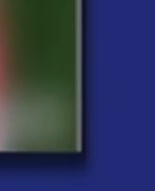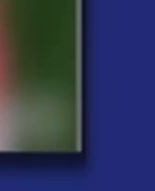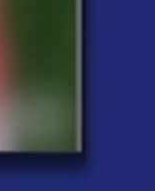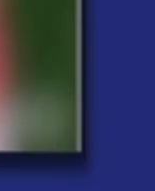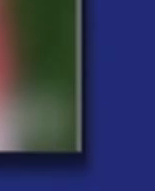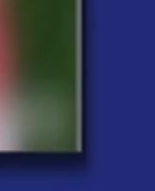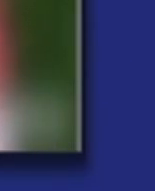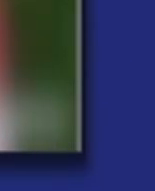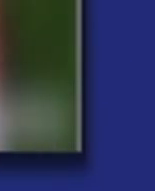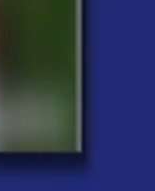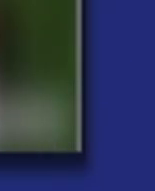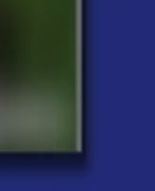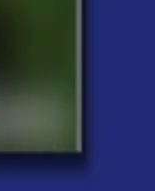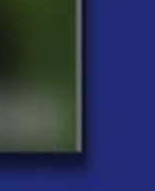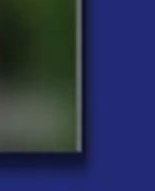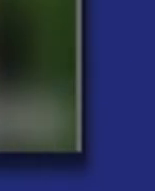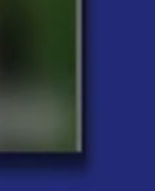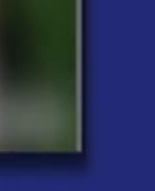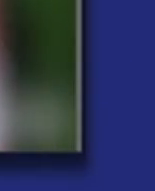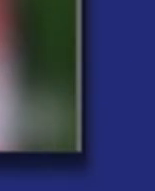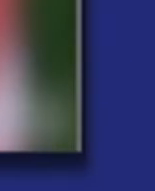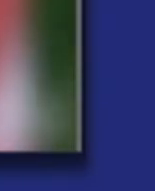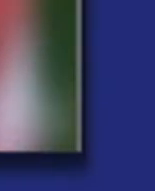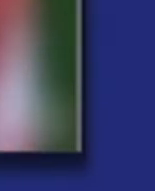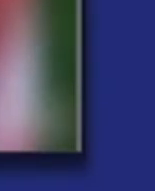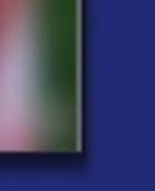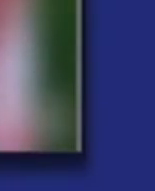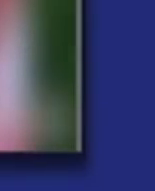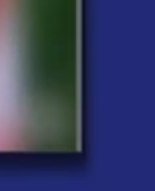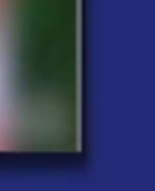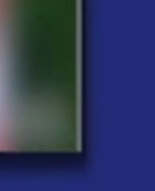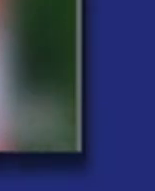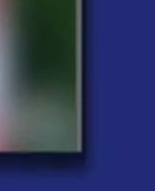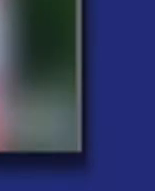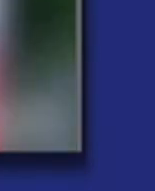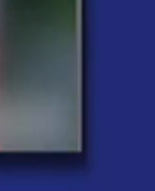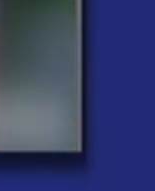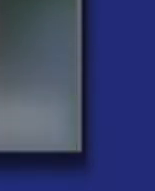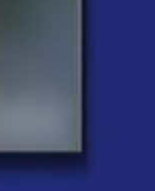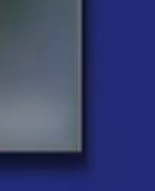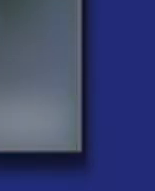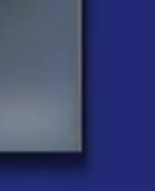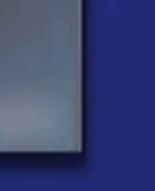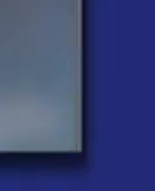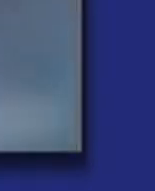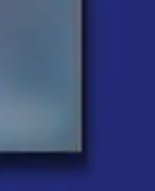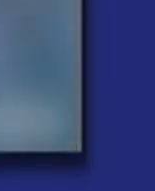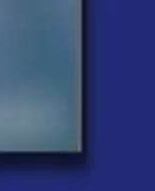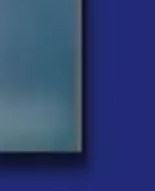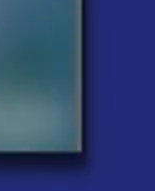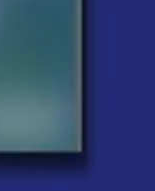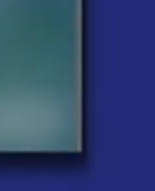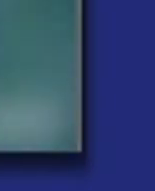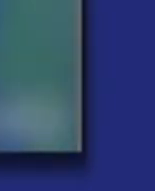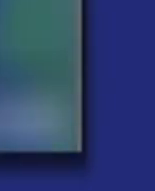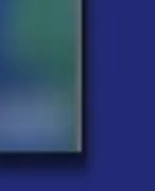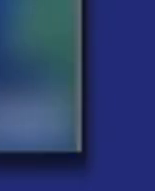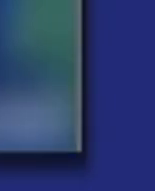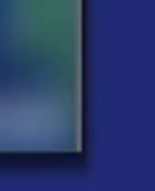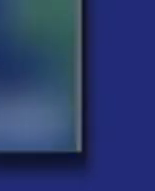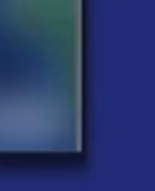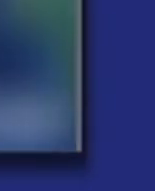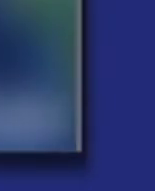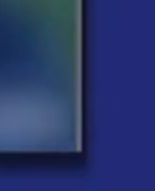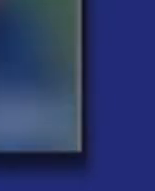contandito los luceros, 6, 7, 8, 9,